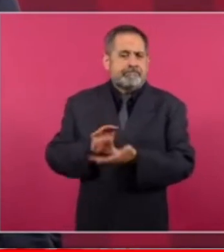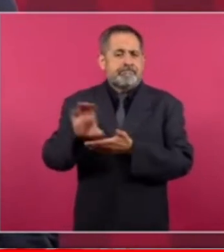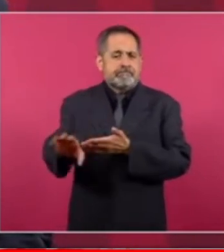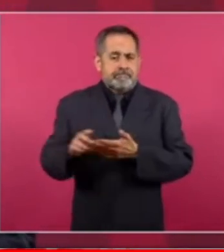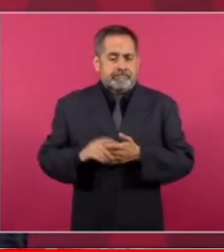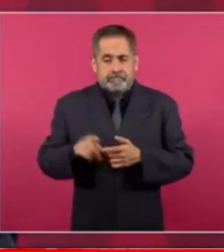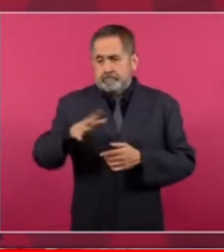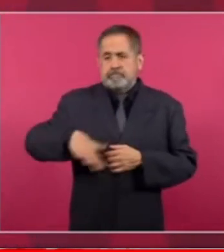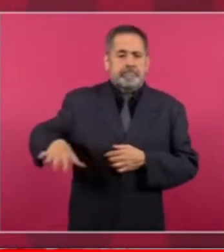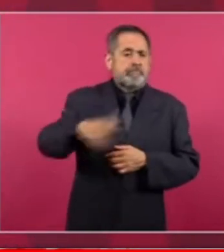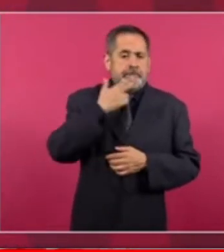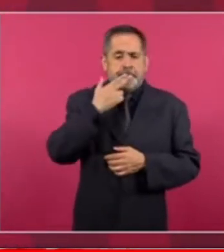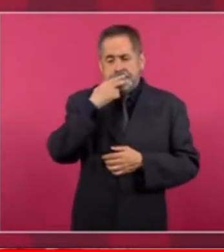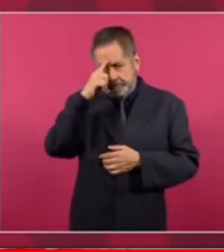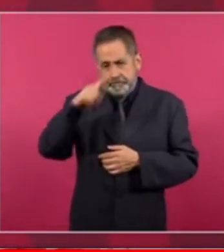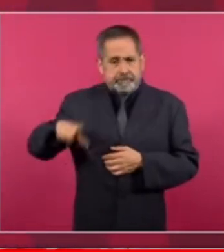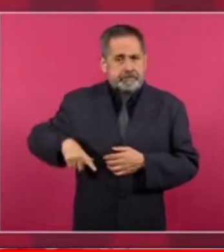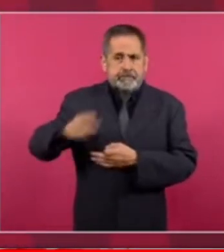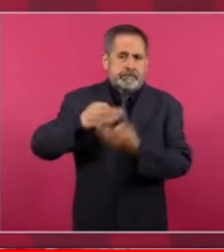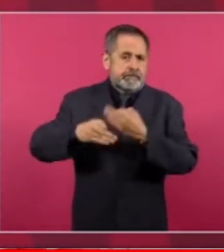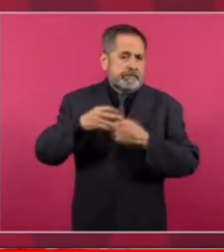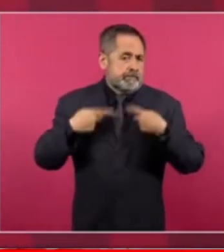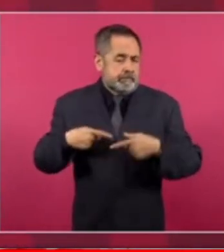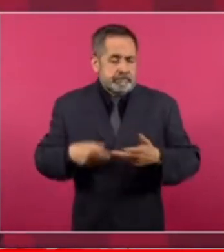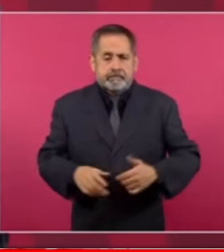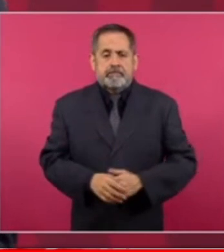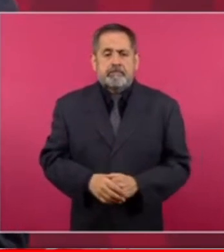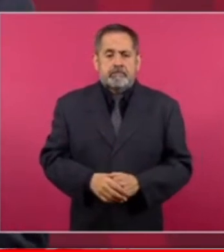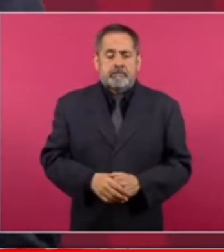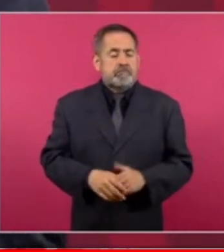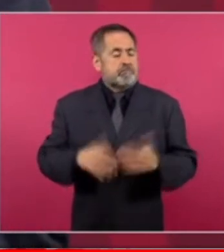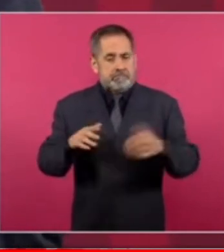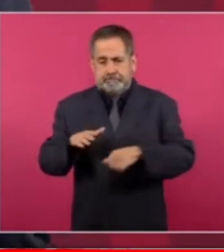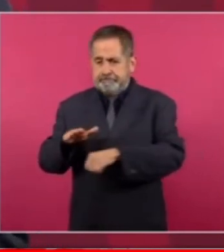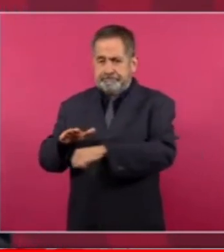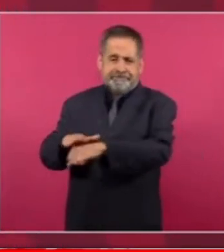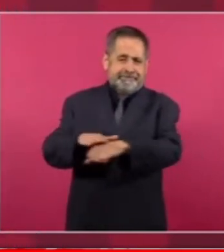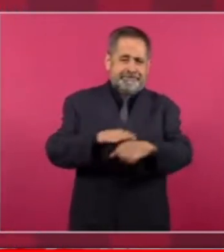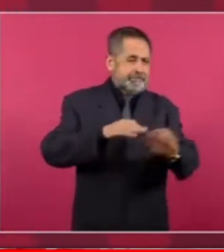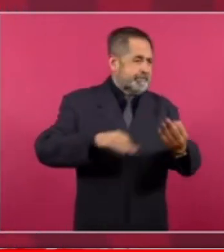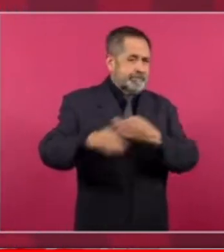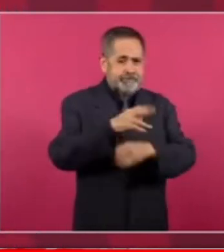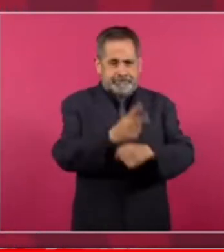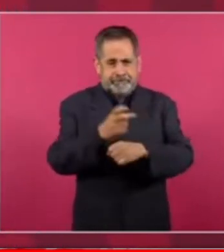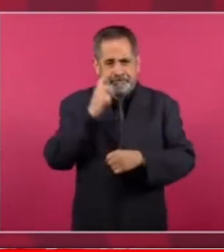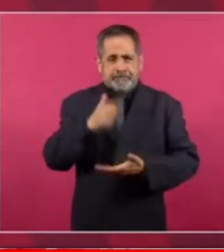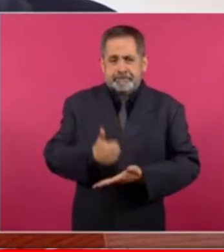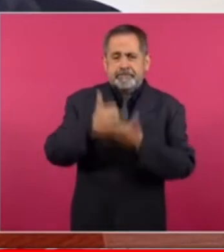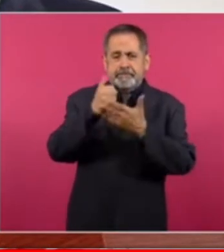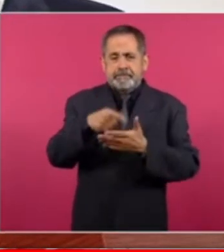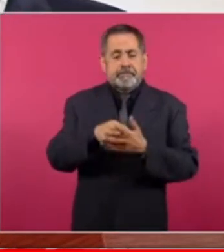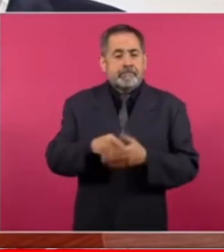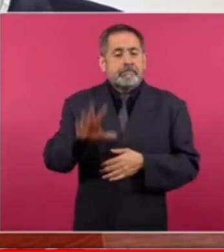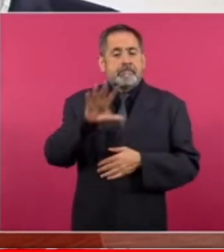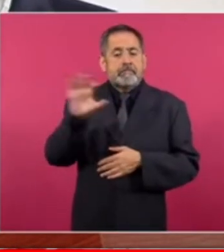es una obra pública entonces invito a todos a que ayuden son